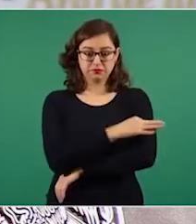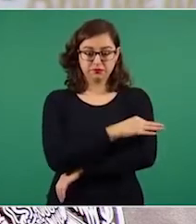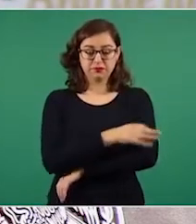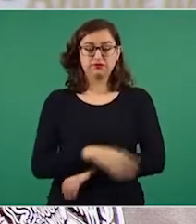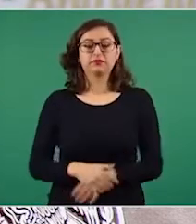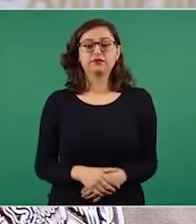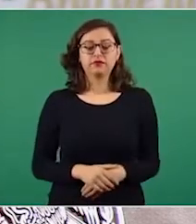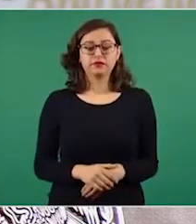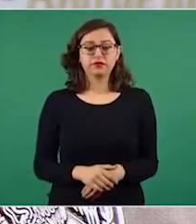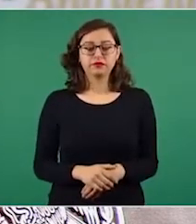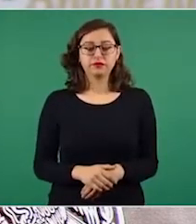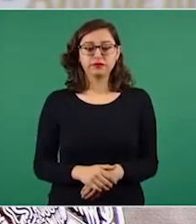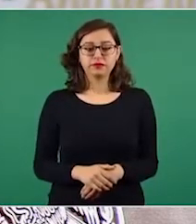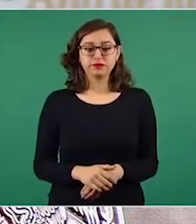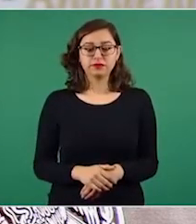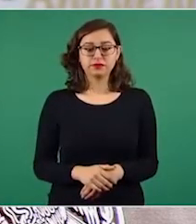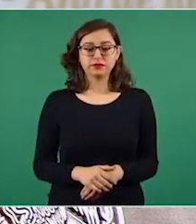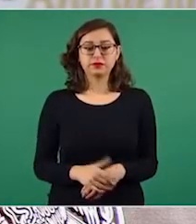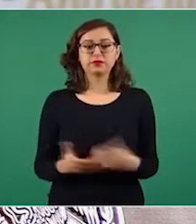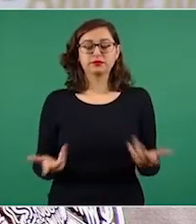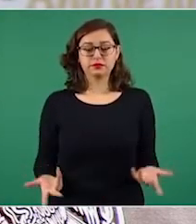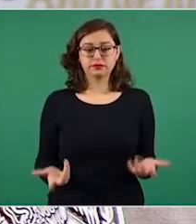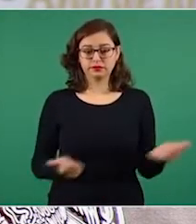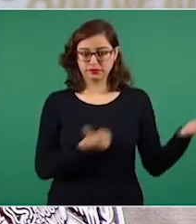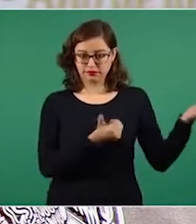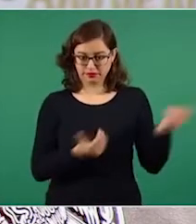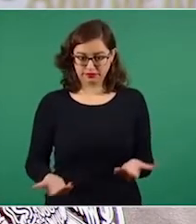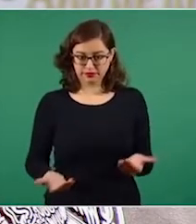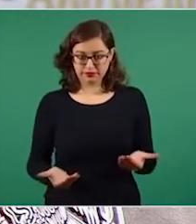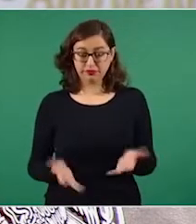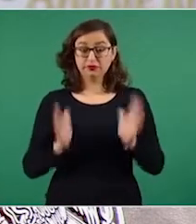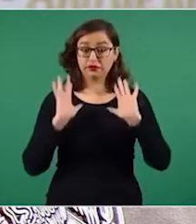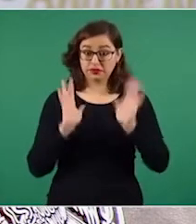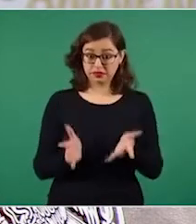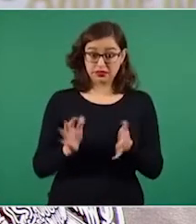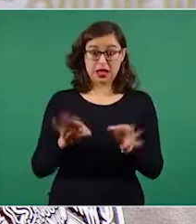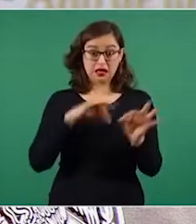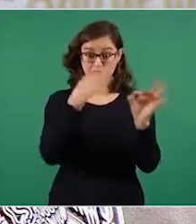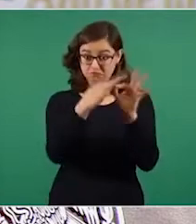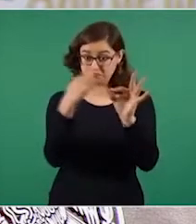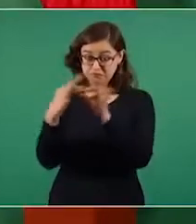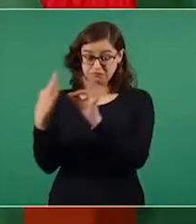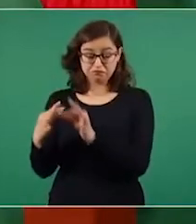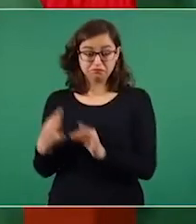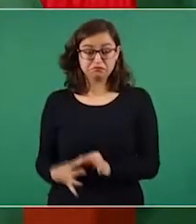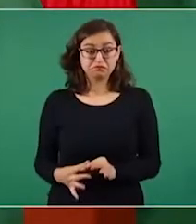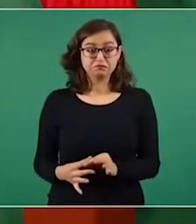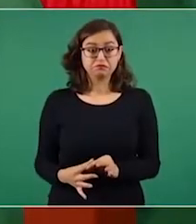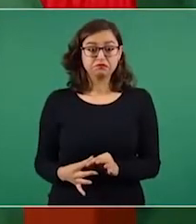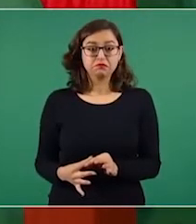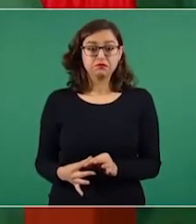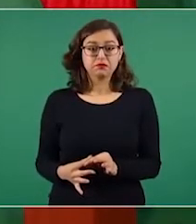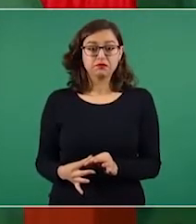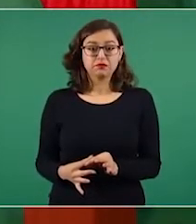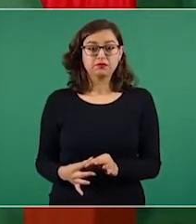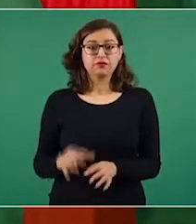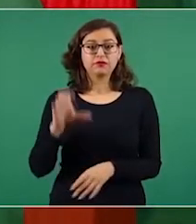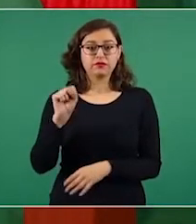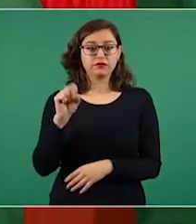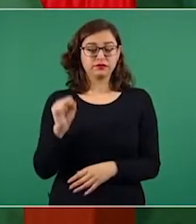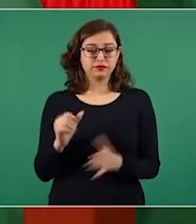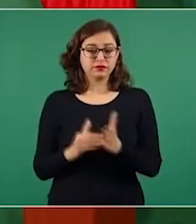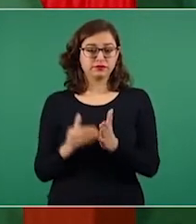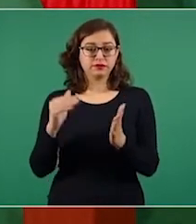aplicadas 60 millones 280 mil 916, vacunas